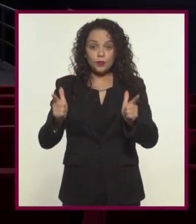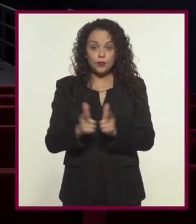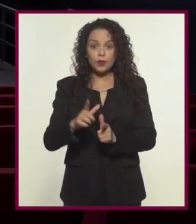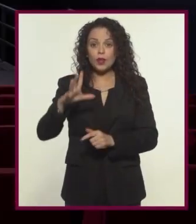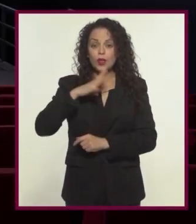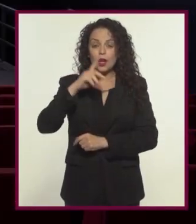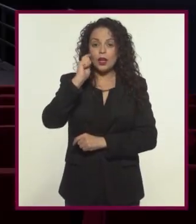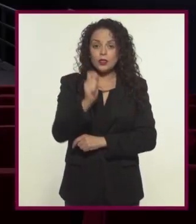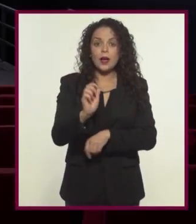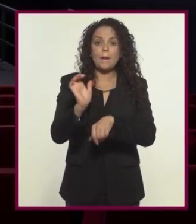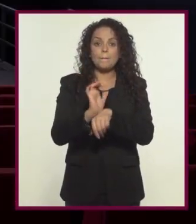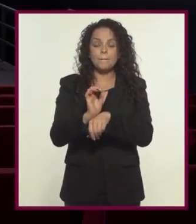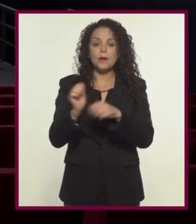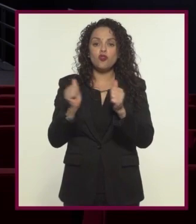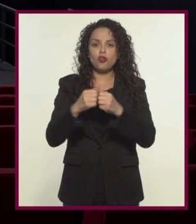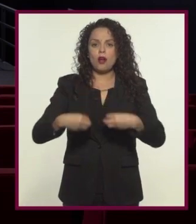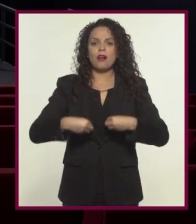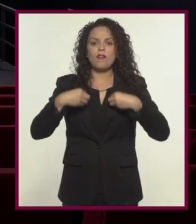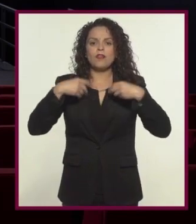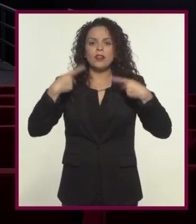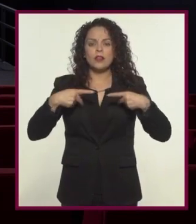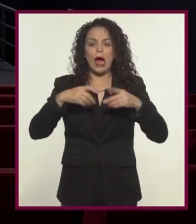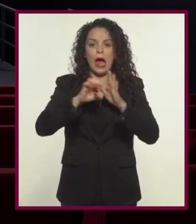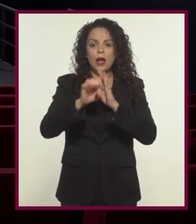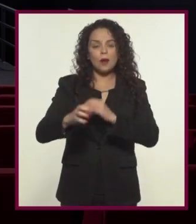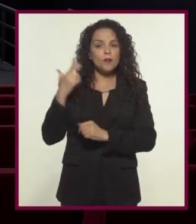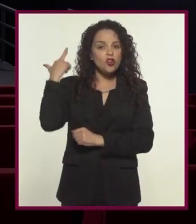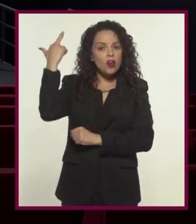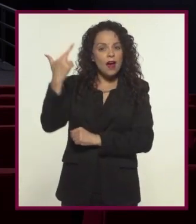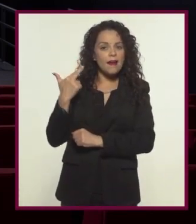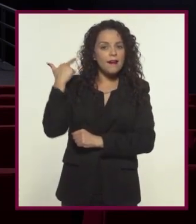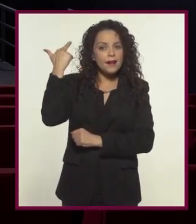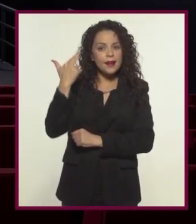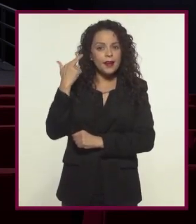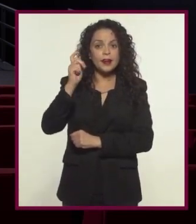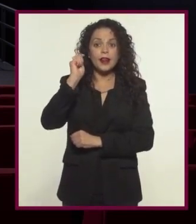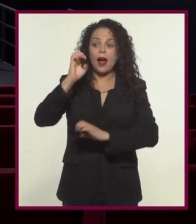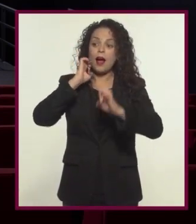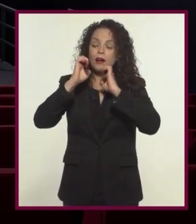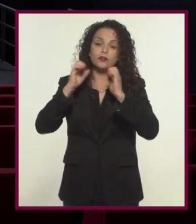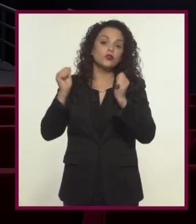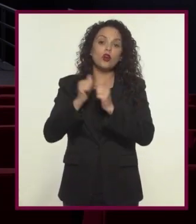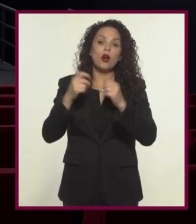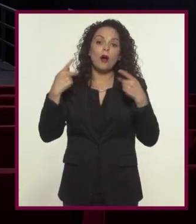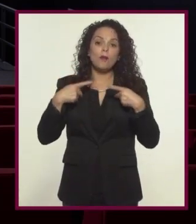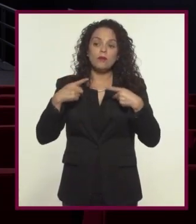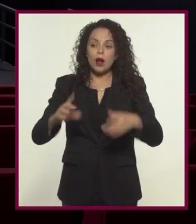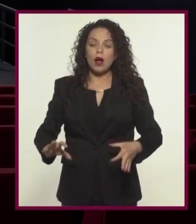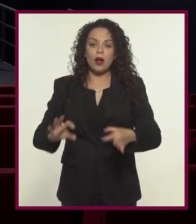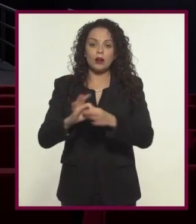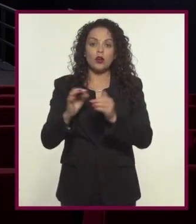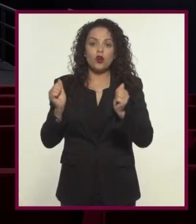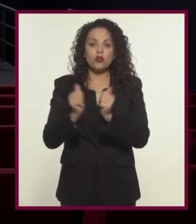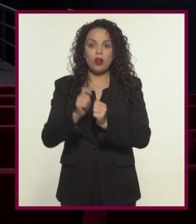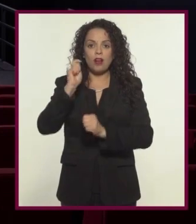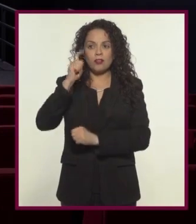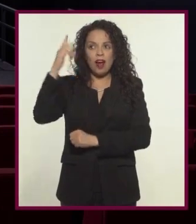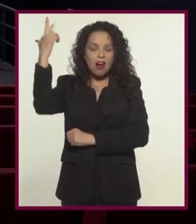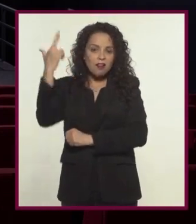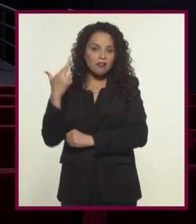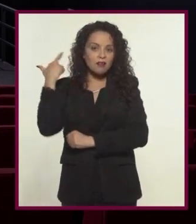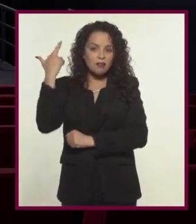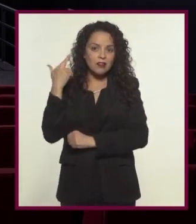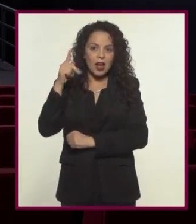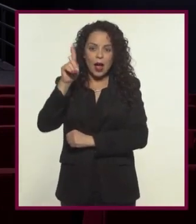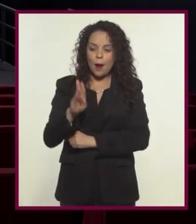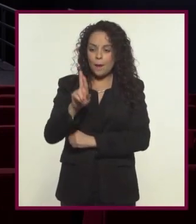dentro de este grupo encontramos películas biográficas como La Reina que se apoyan en entrevistas con personajes conectados